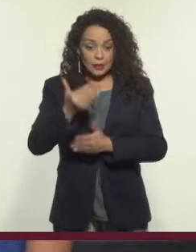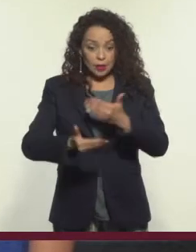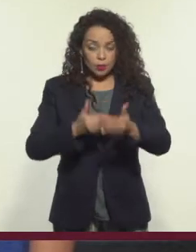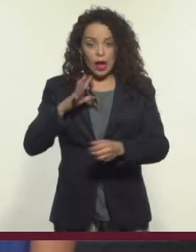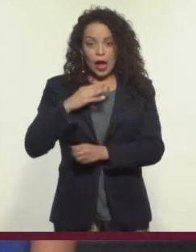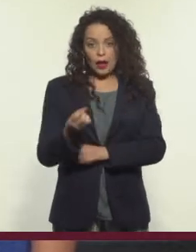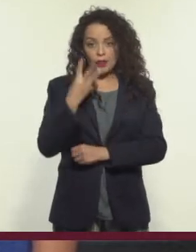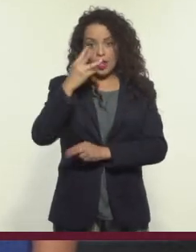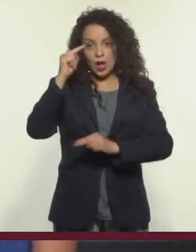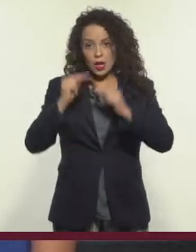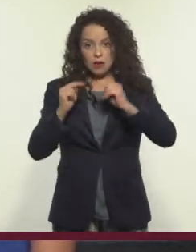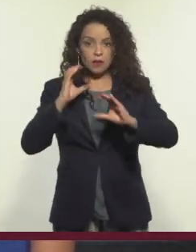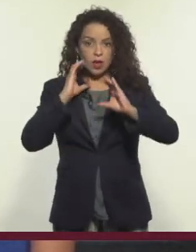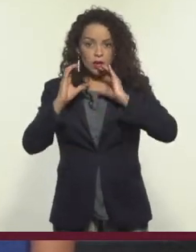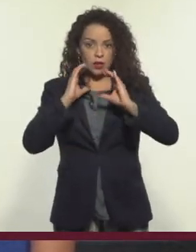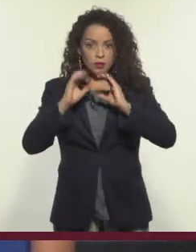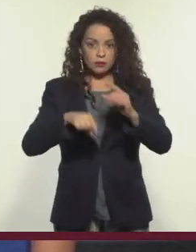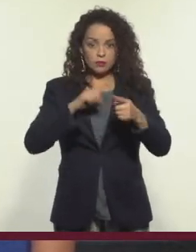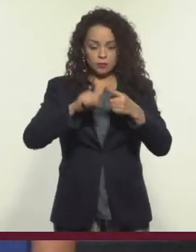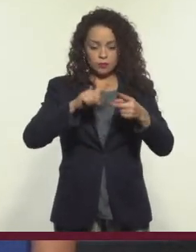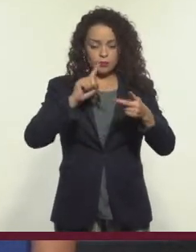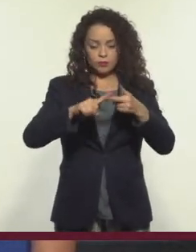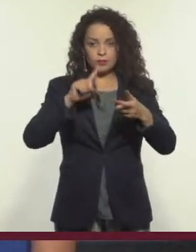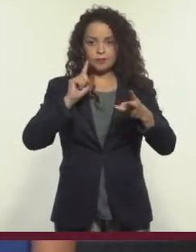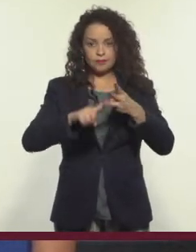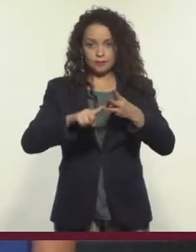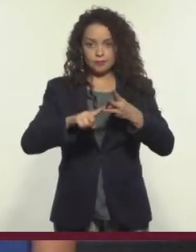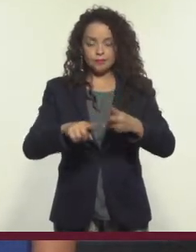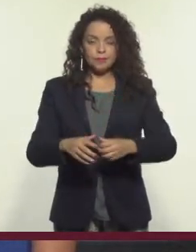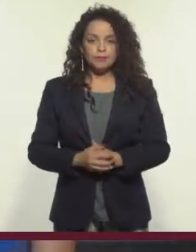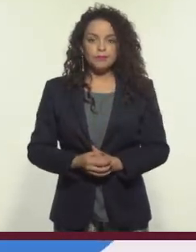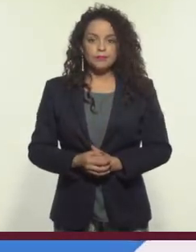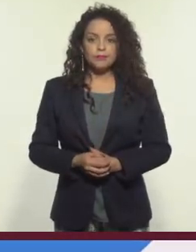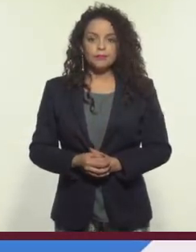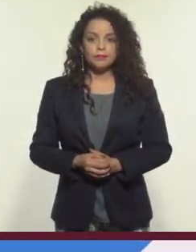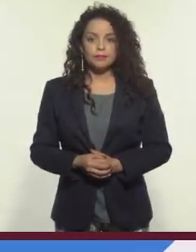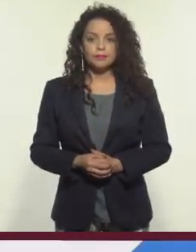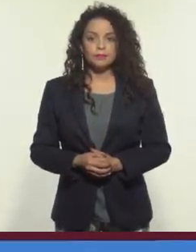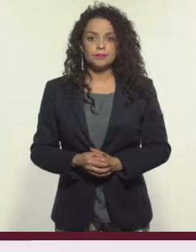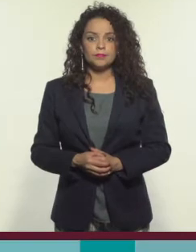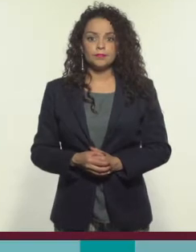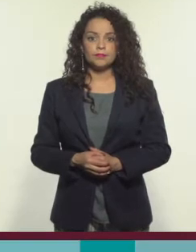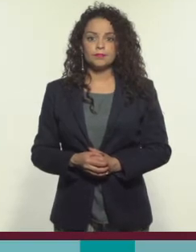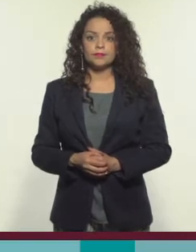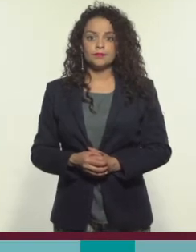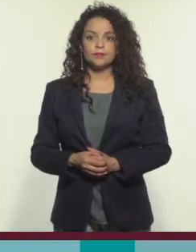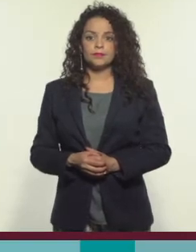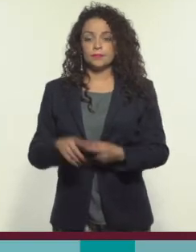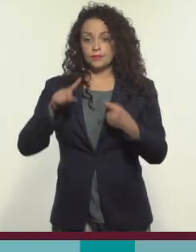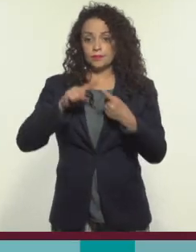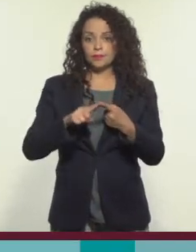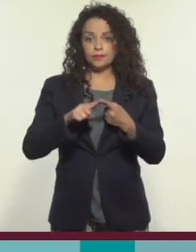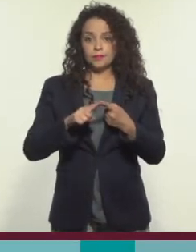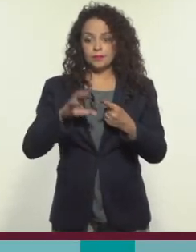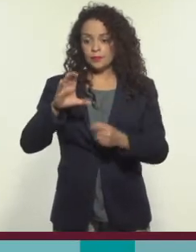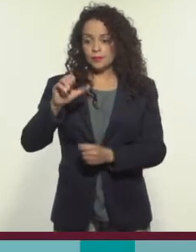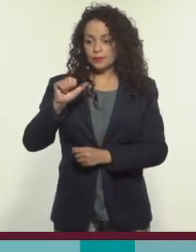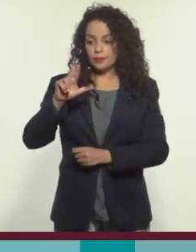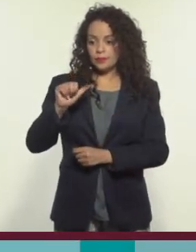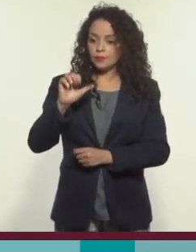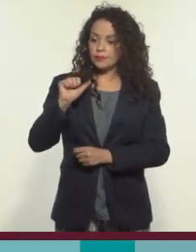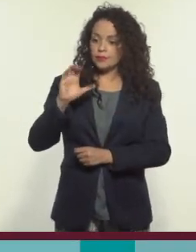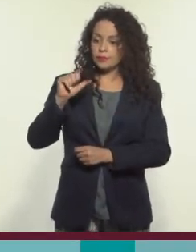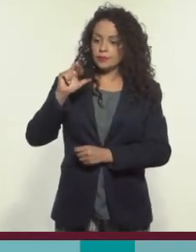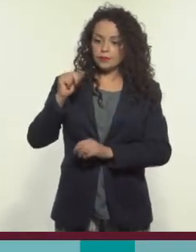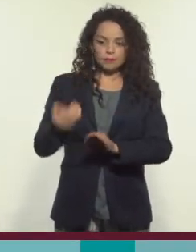proceso surgen tres niveles de comunicación en estas nuevas comunidades. El primero es el nivel conocido como